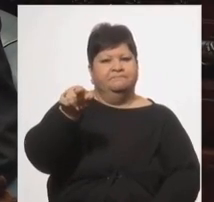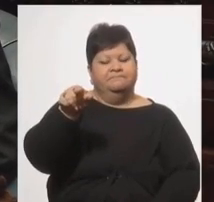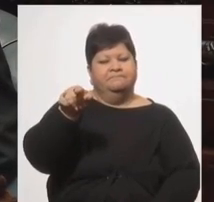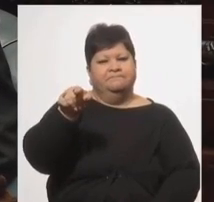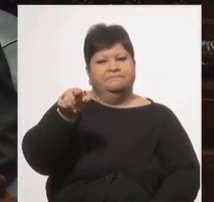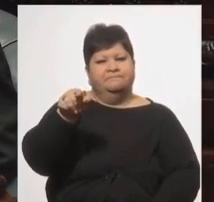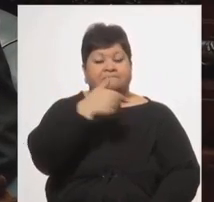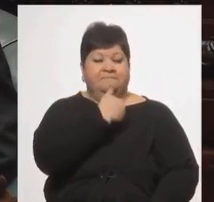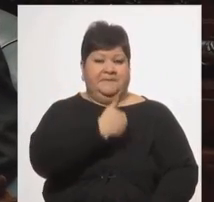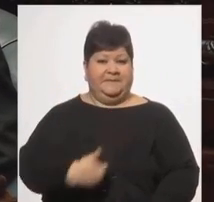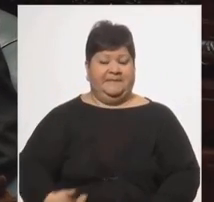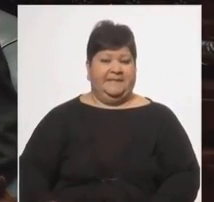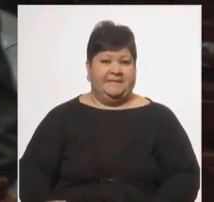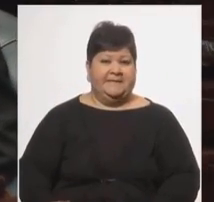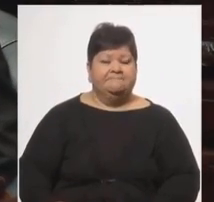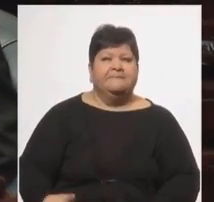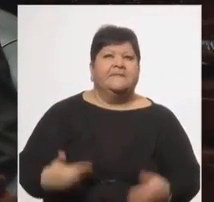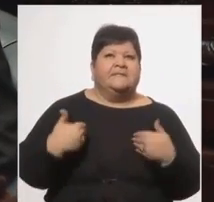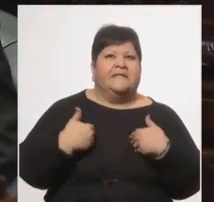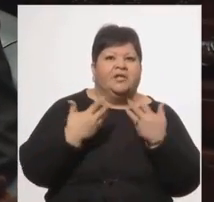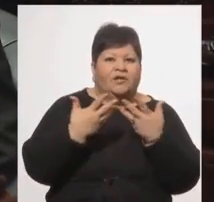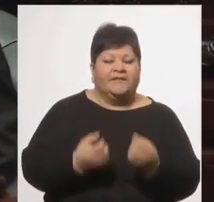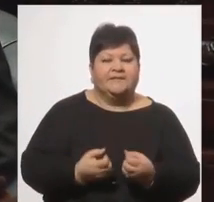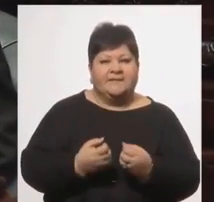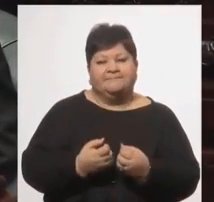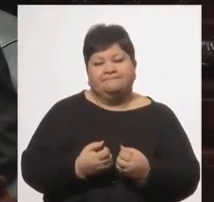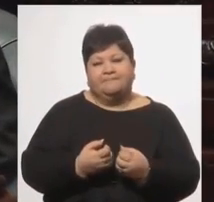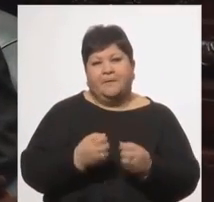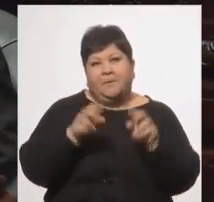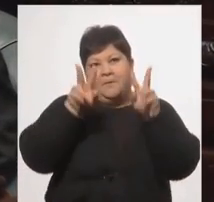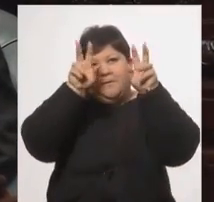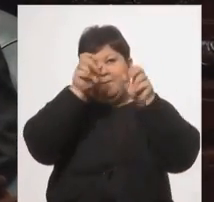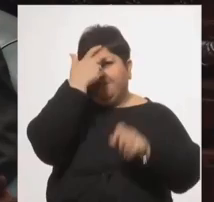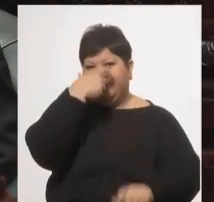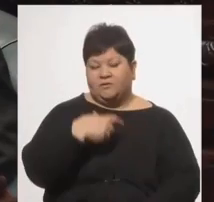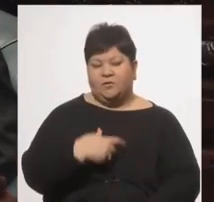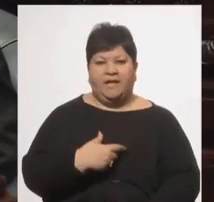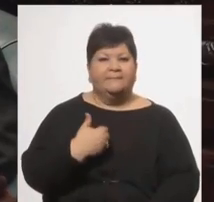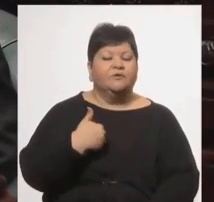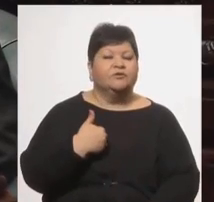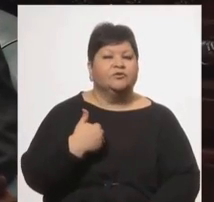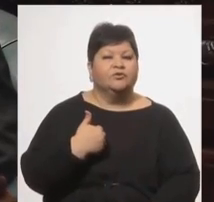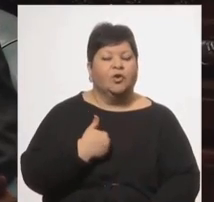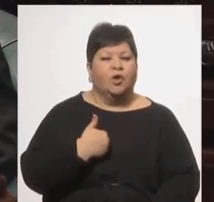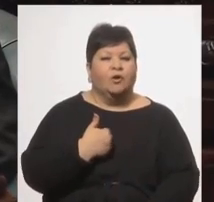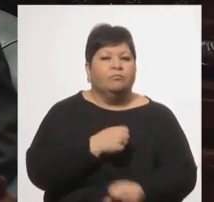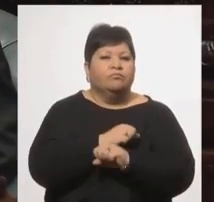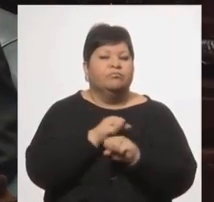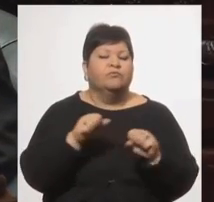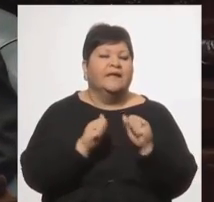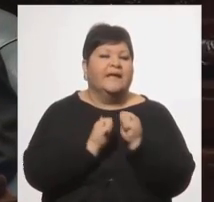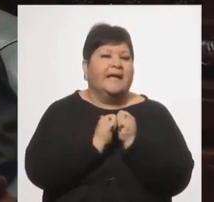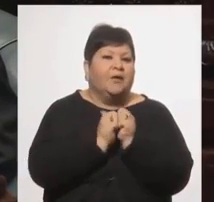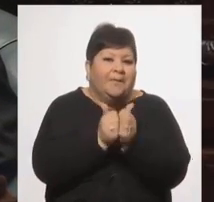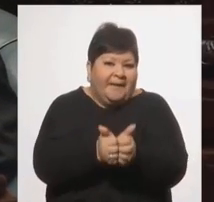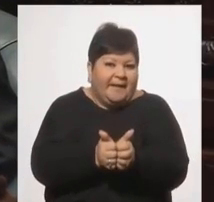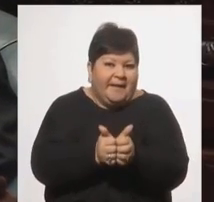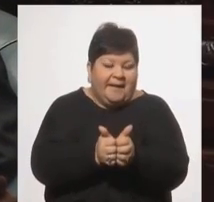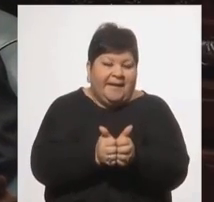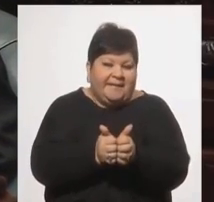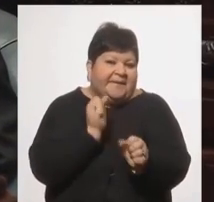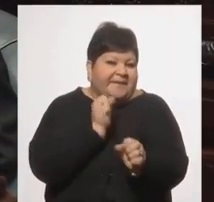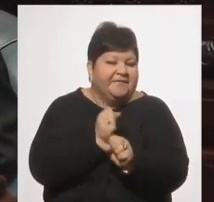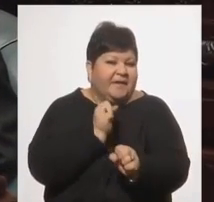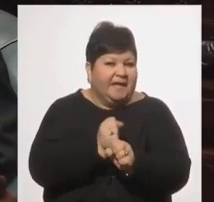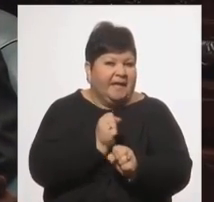Permítaseme una referencia personal que se me hace ineludible ya que tuve la fortuna de acompañarlo trabajando como